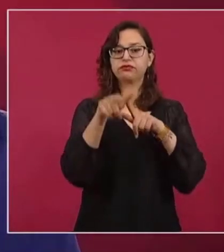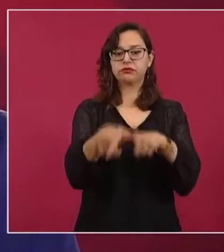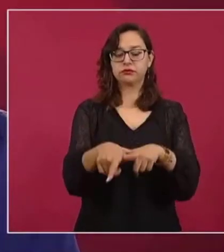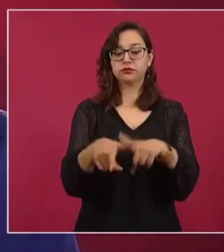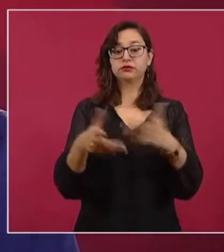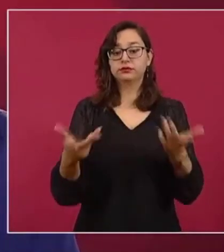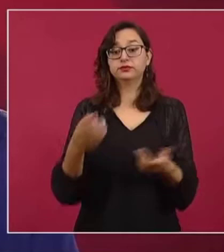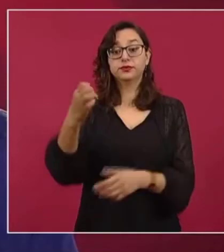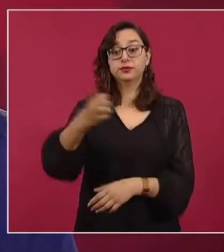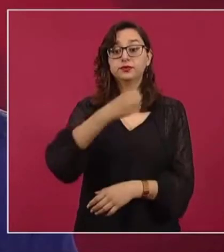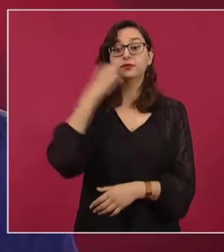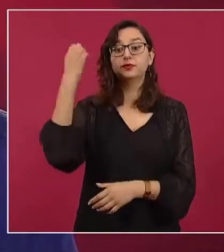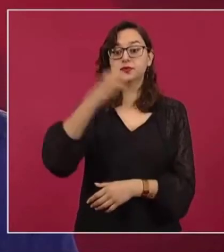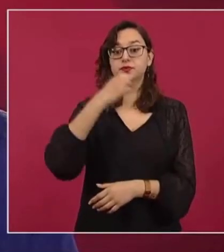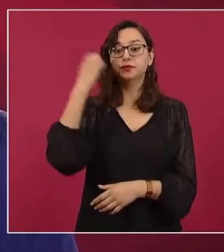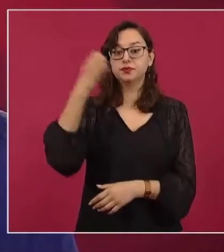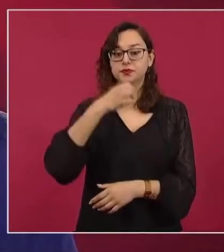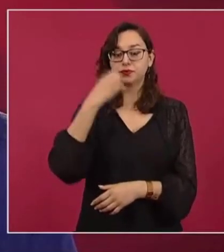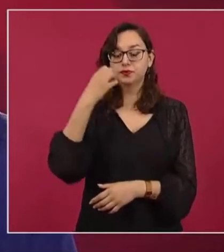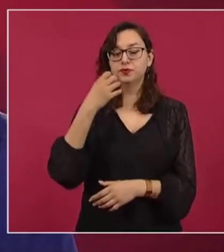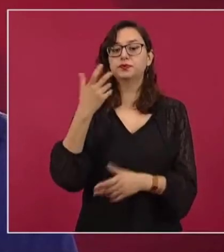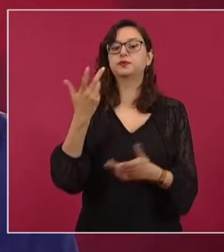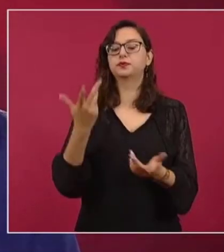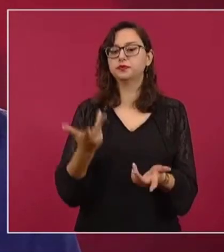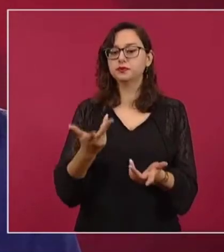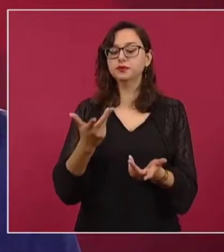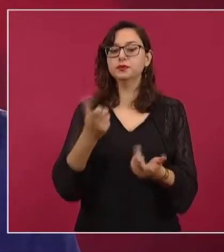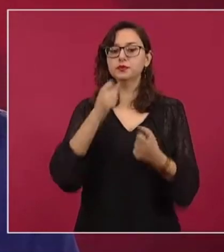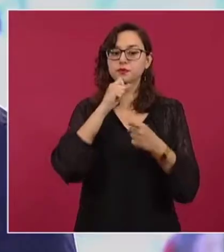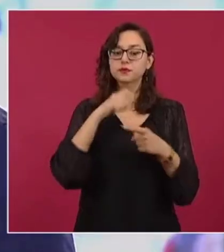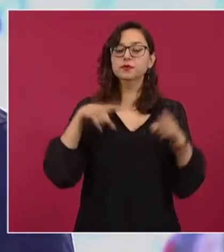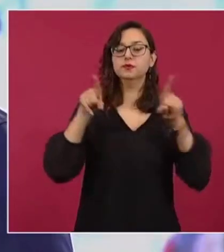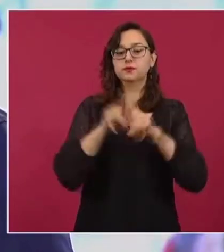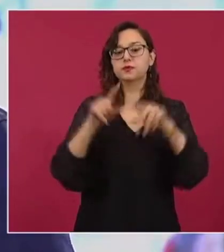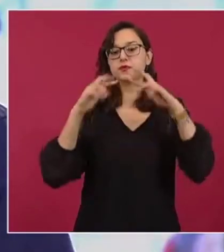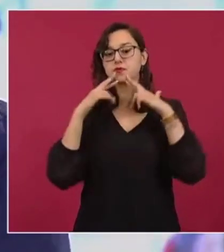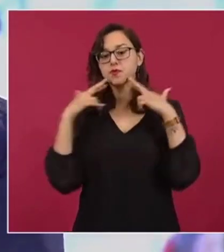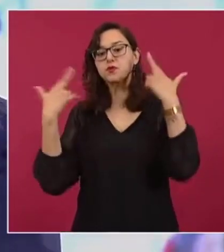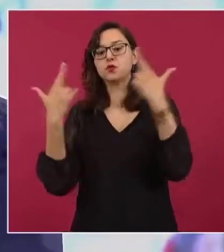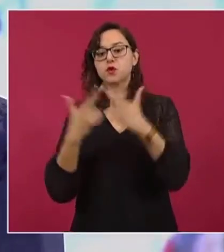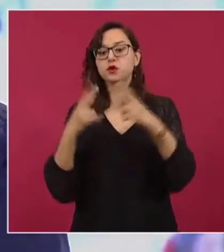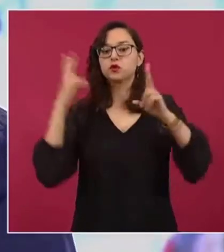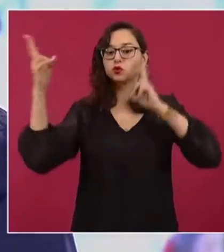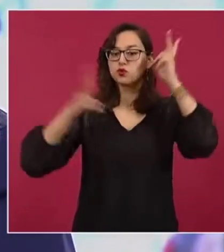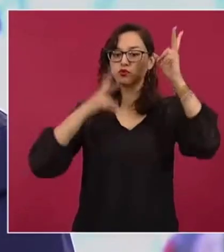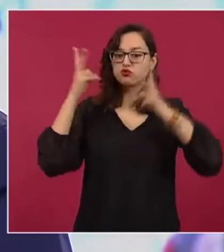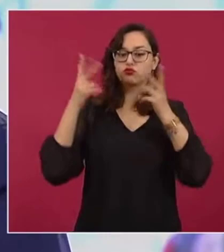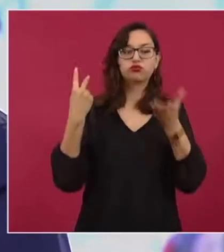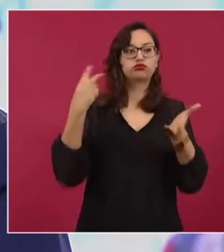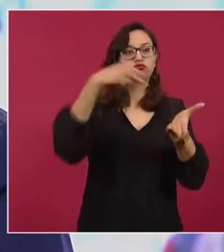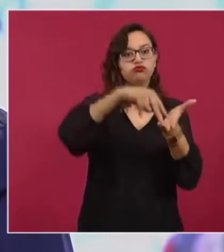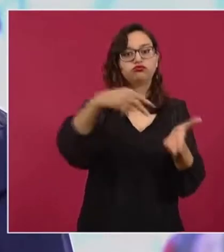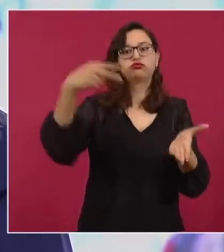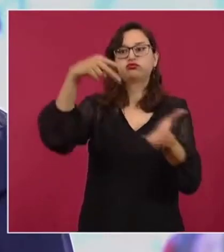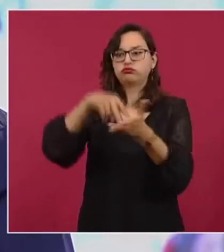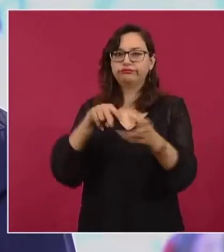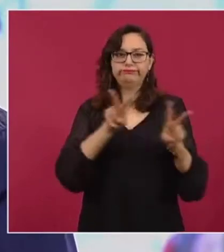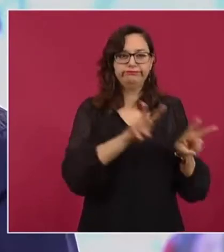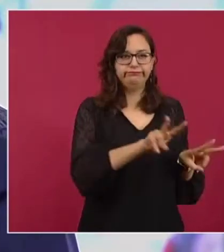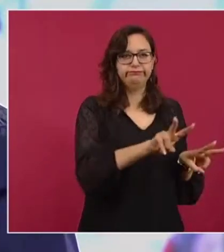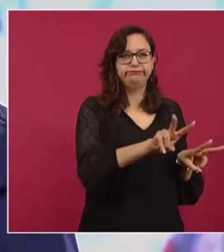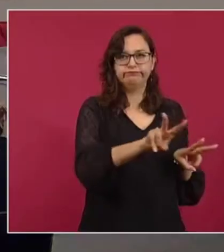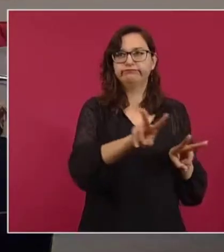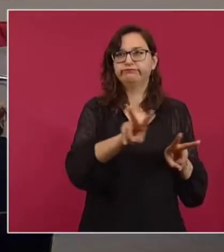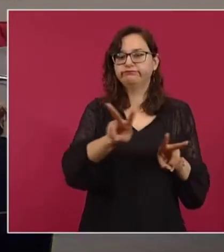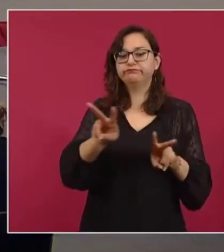también han estado haciendo visitas domiciliarias en las reuniones que hemos tenido, visitas que hemos sido estados, hemos visto con mucha satisfacción